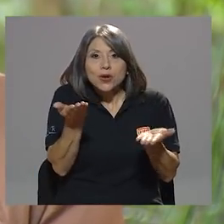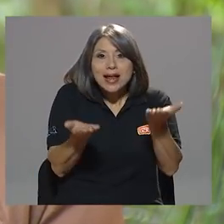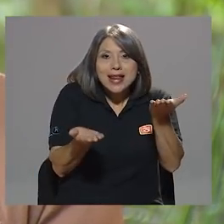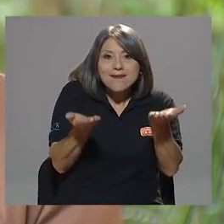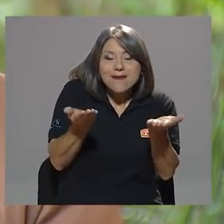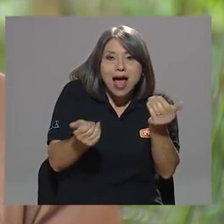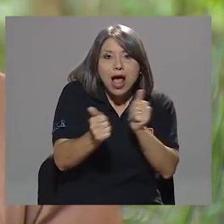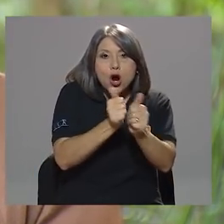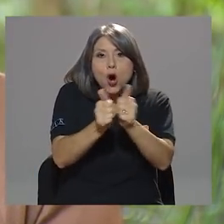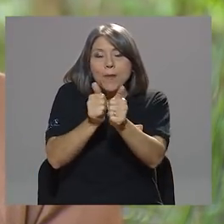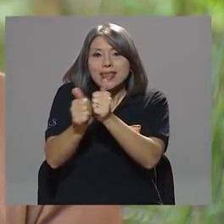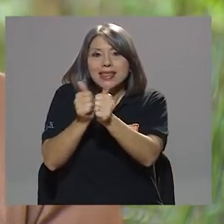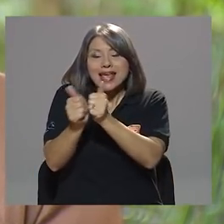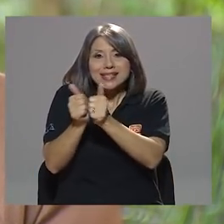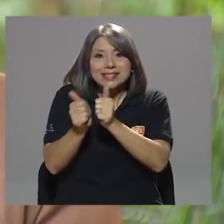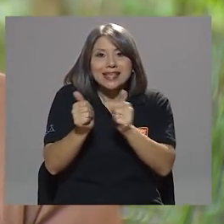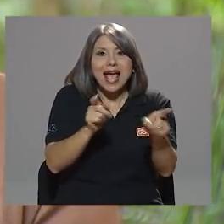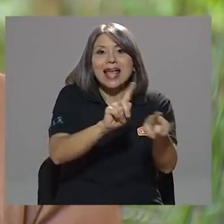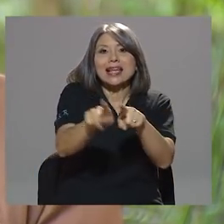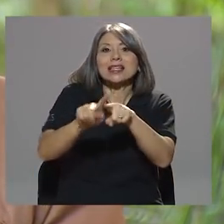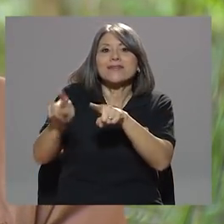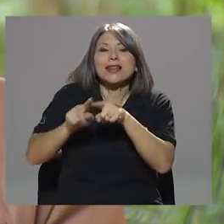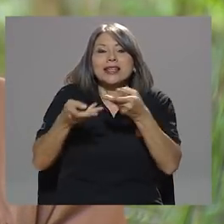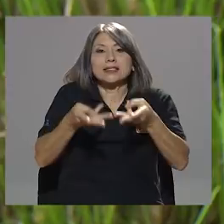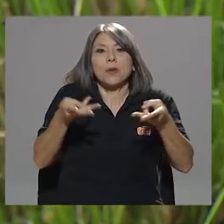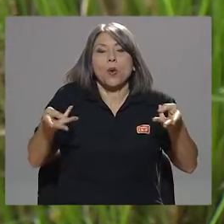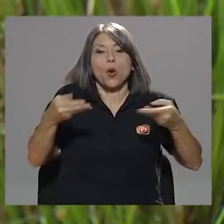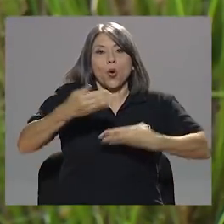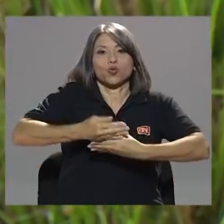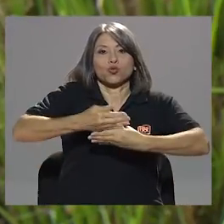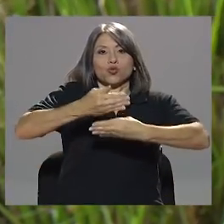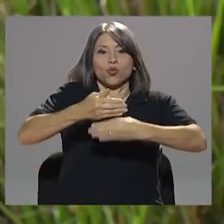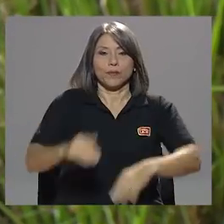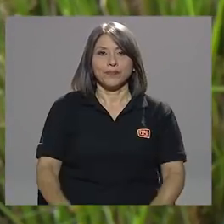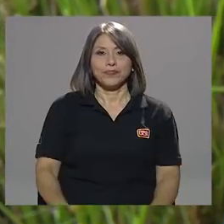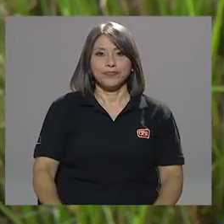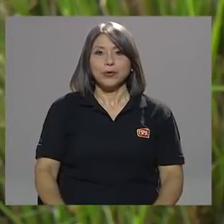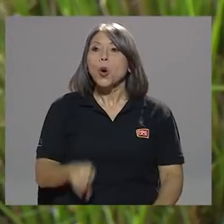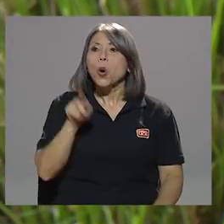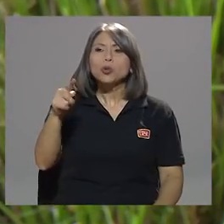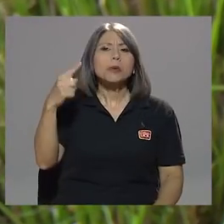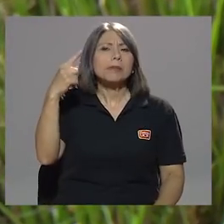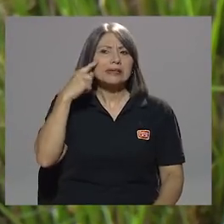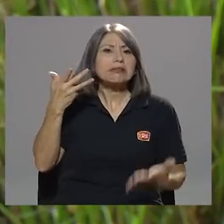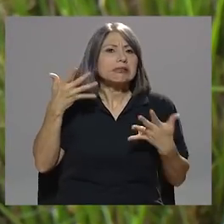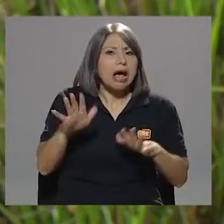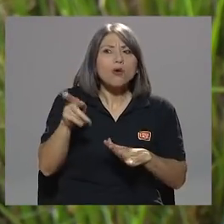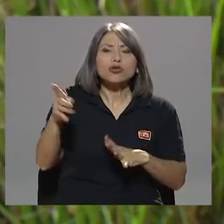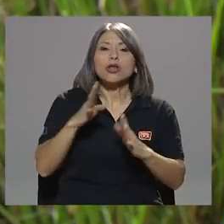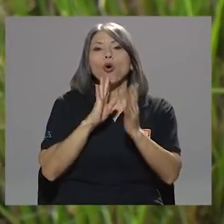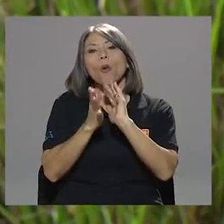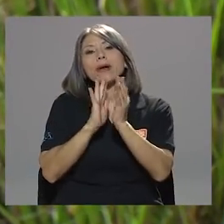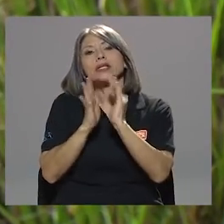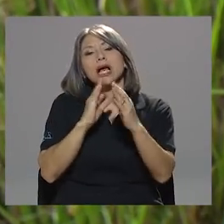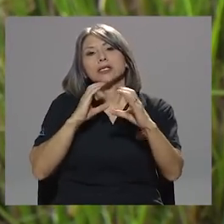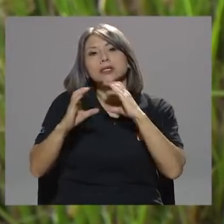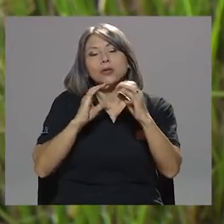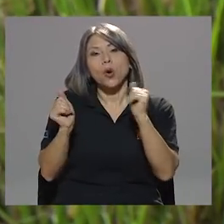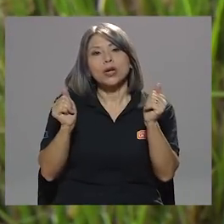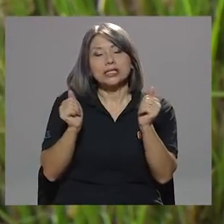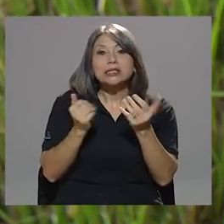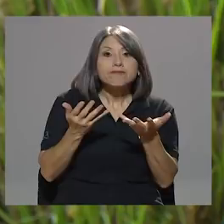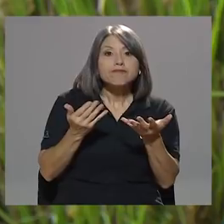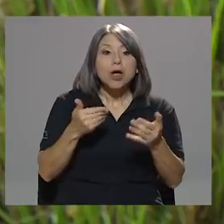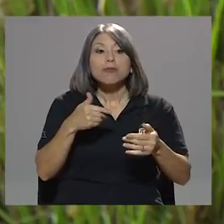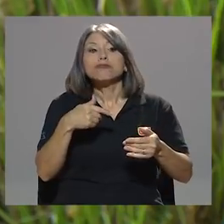competencia en las diferentes líneas de la construcción. Don Carlos, ¿Usted considera que después de esas conversaciones que usted tuvo, todas las